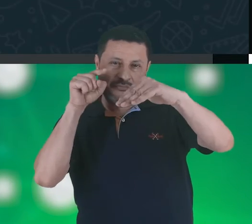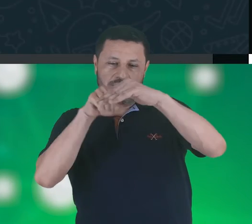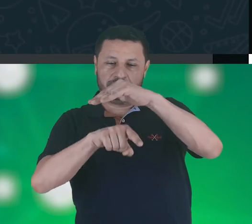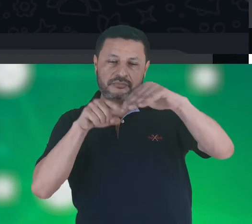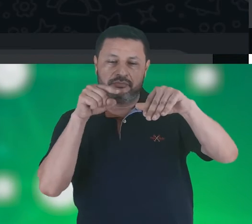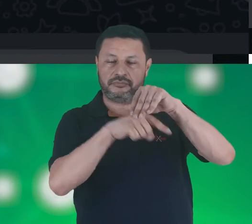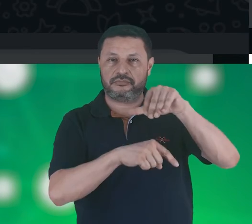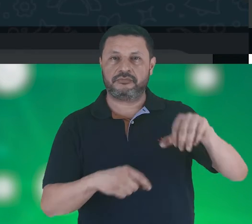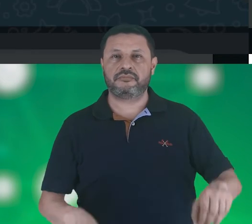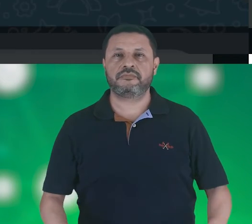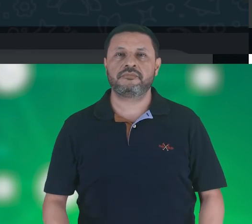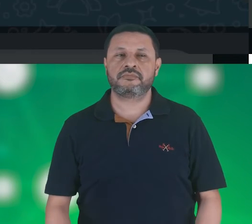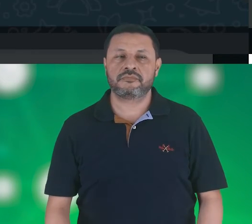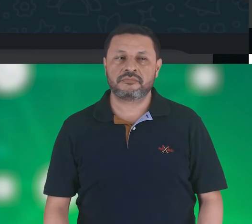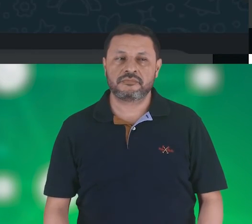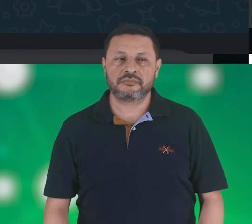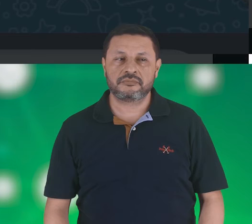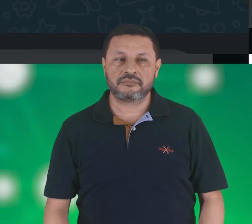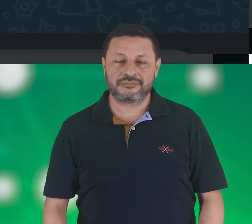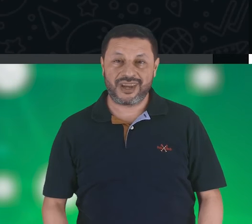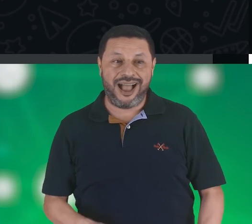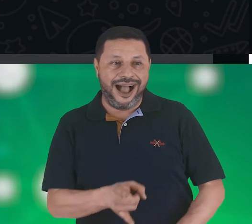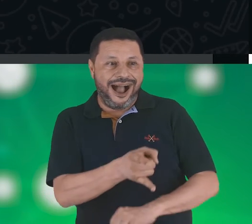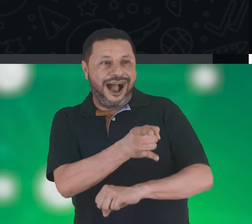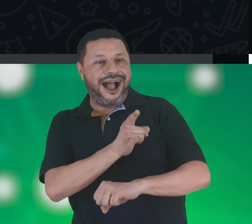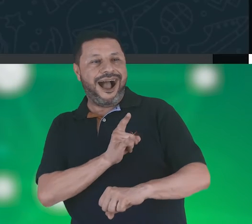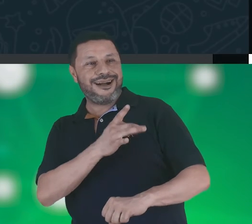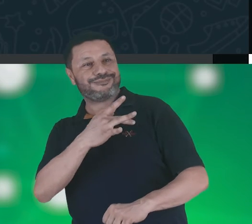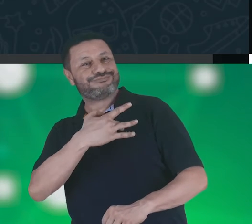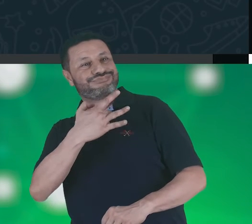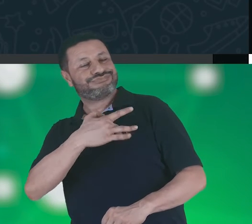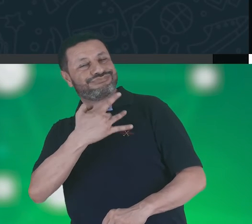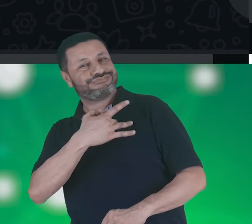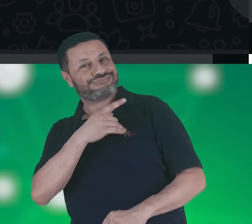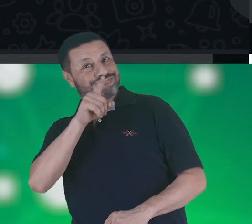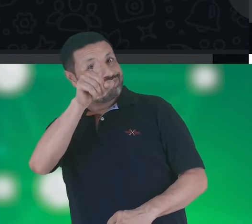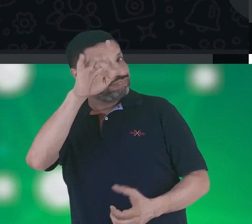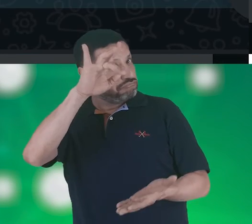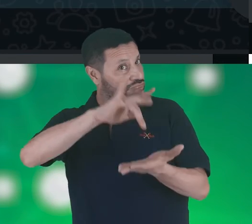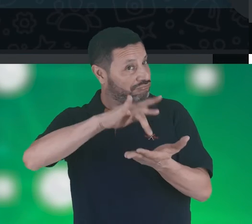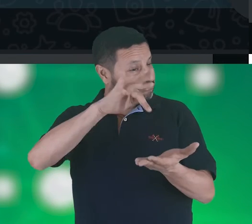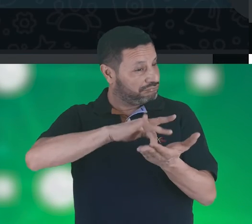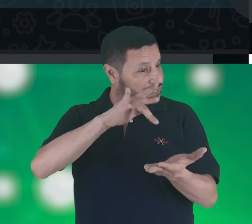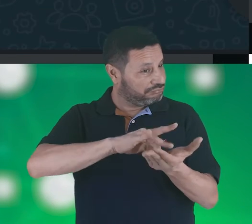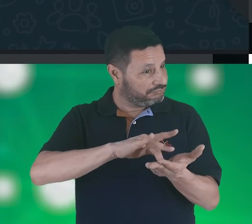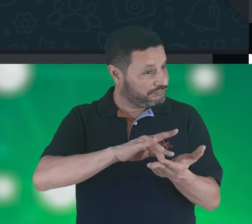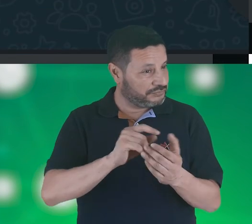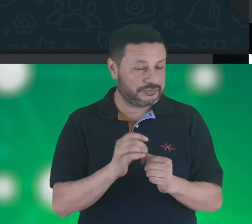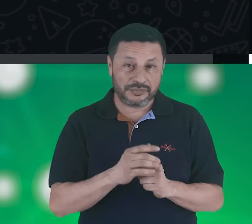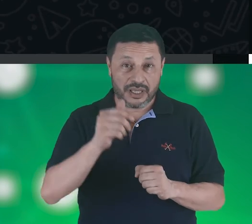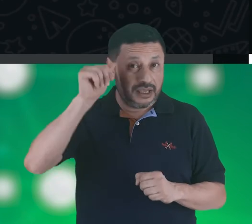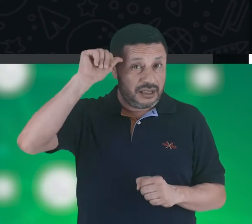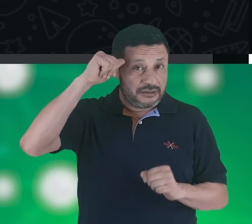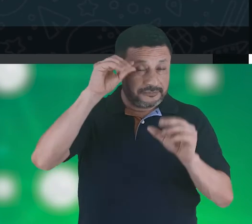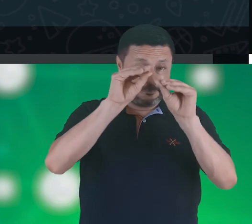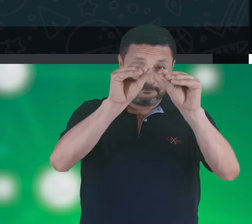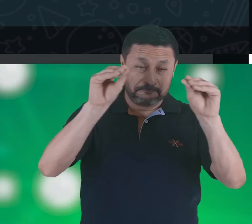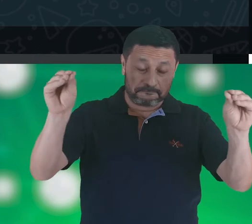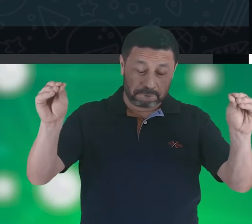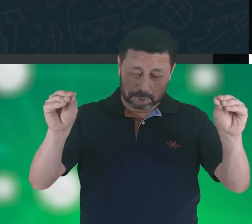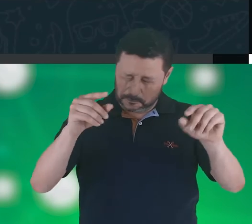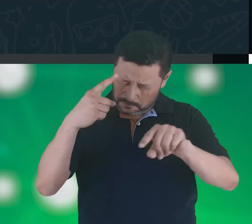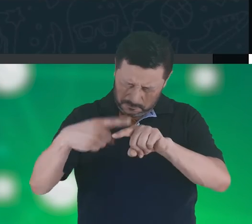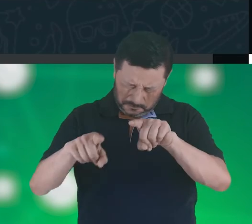goles. Si te identificas con este deporte, esperamos que participes. Sin embargo, recuerda que